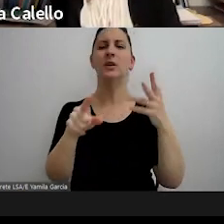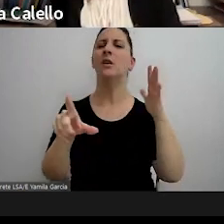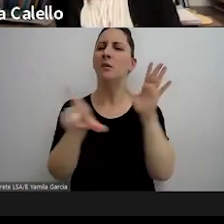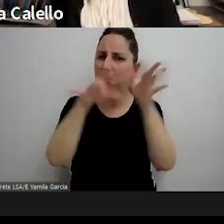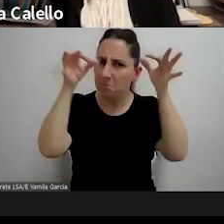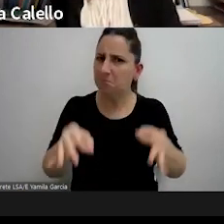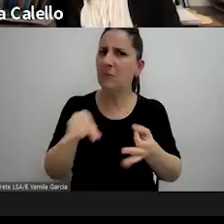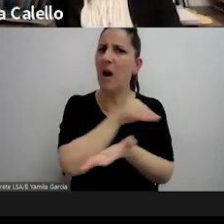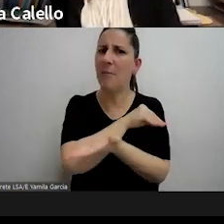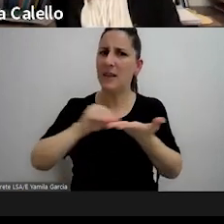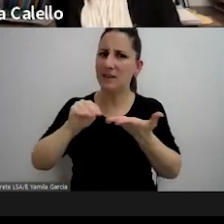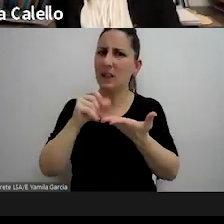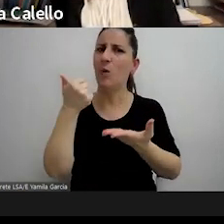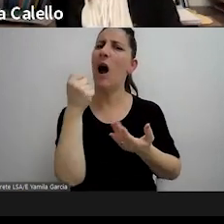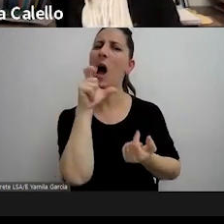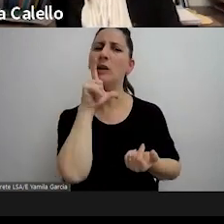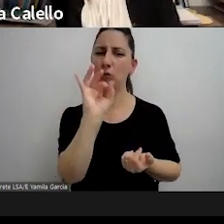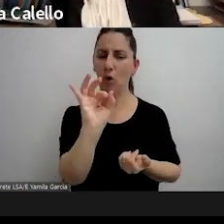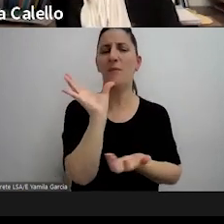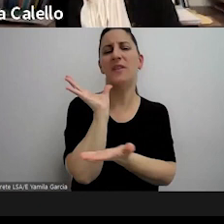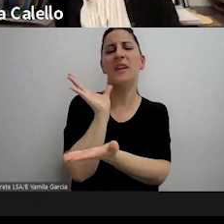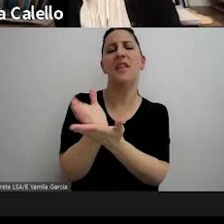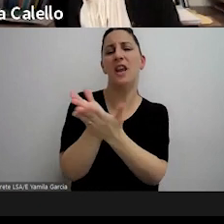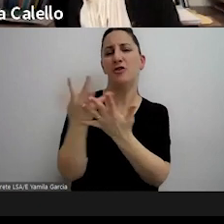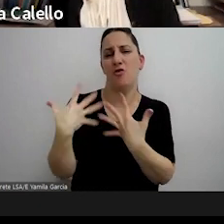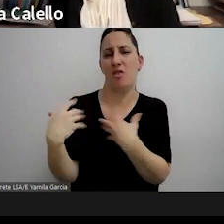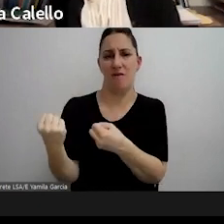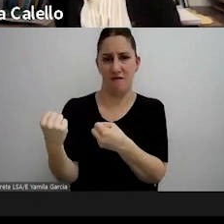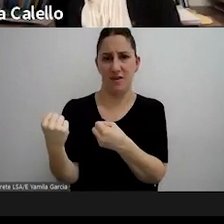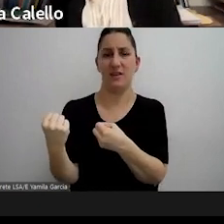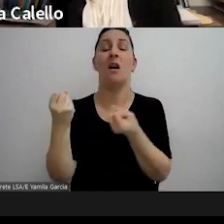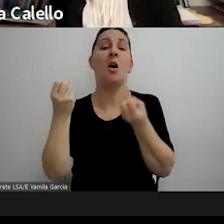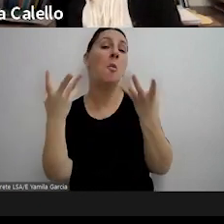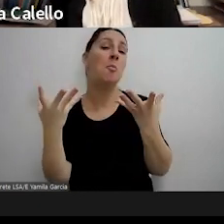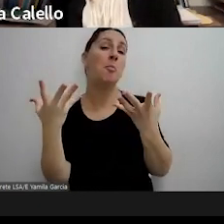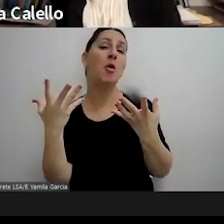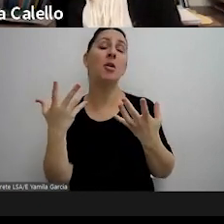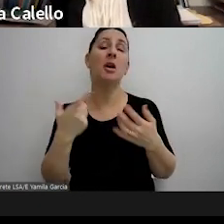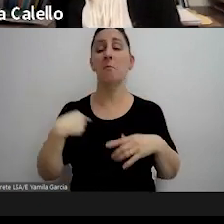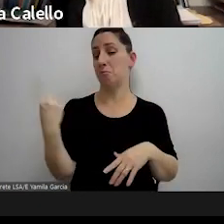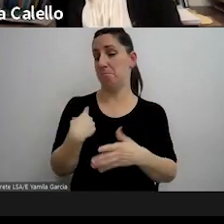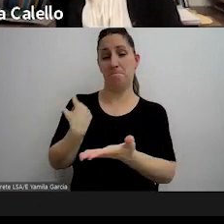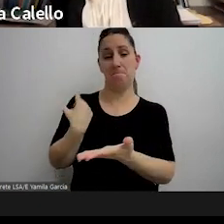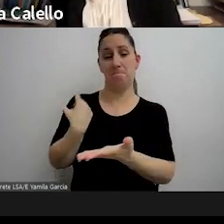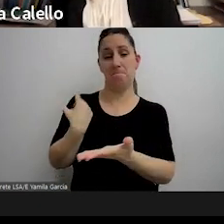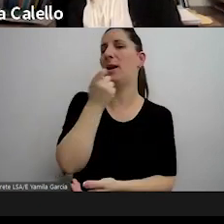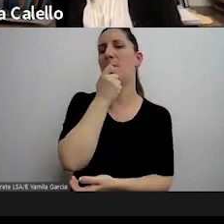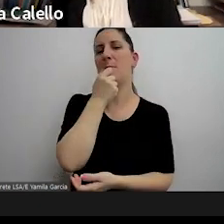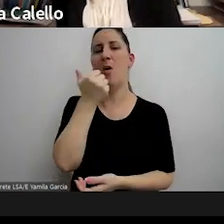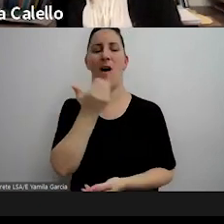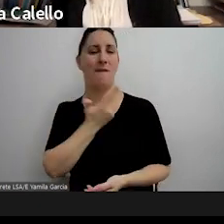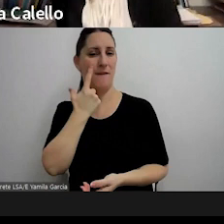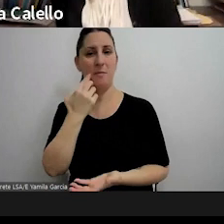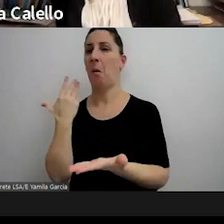administrativo y también el derecho de defensa porque de pronto uno sin haberlo planteado el fisco por ejemplo sin haber